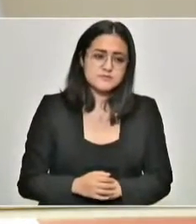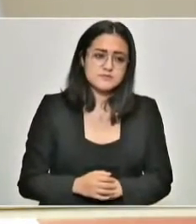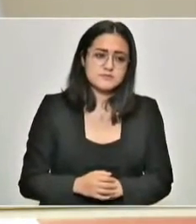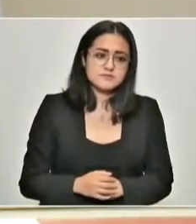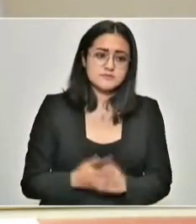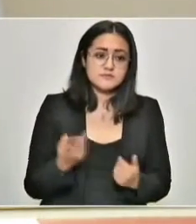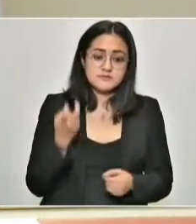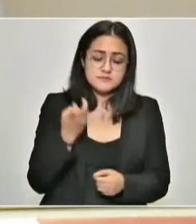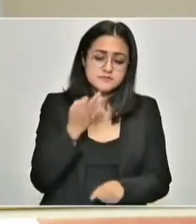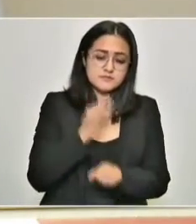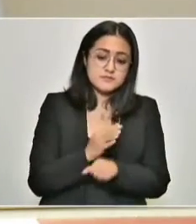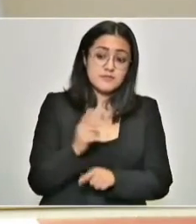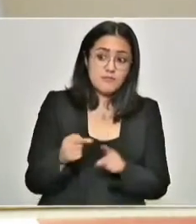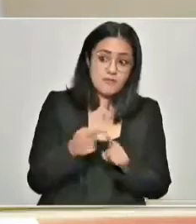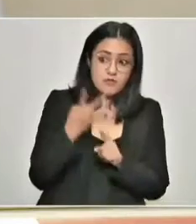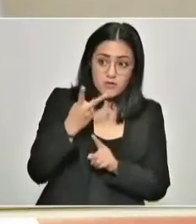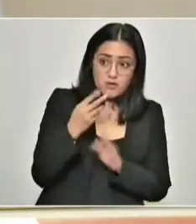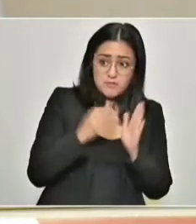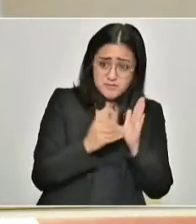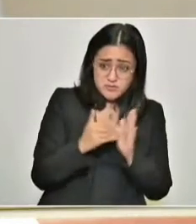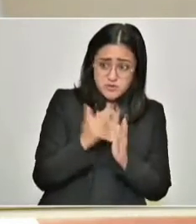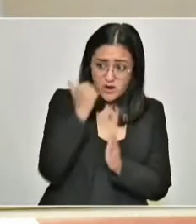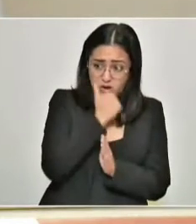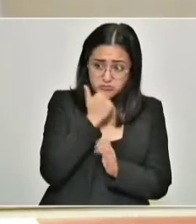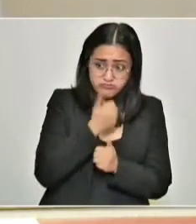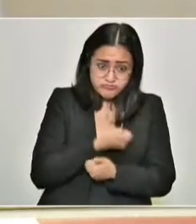Son más de dos millones de alumnos.